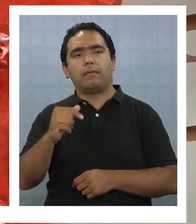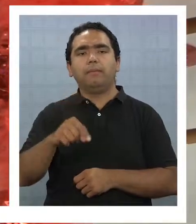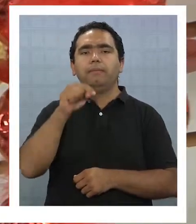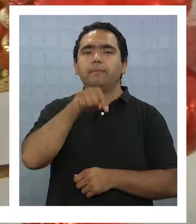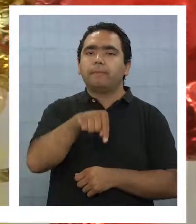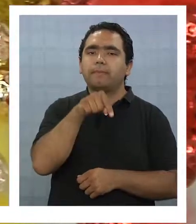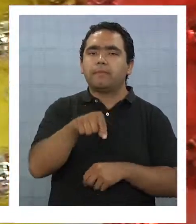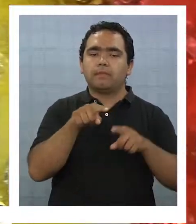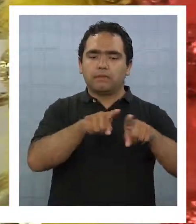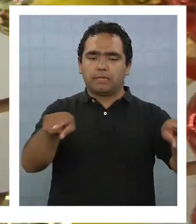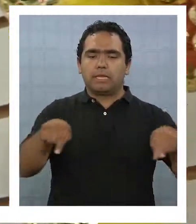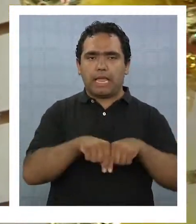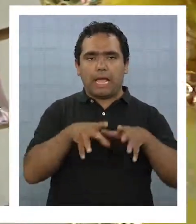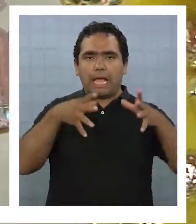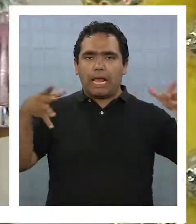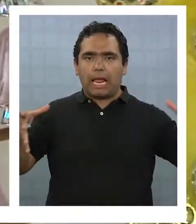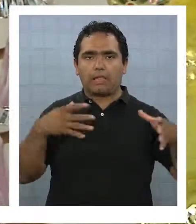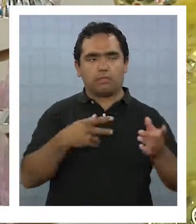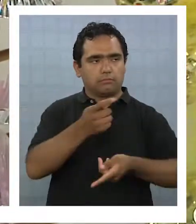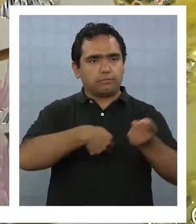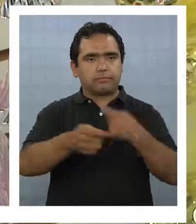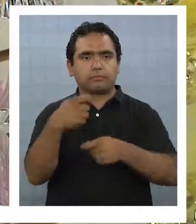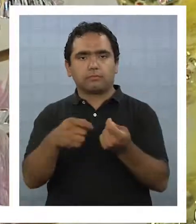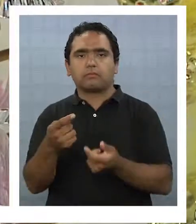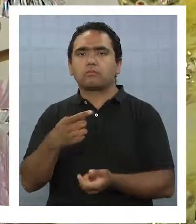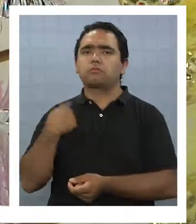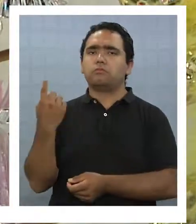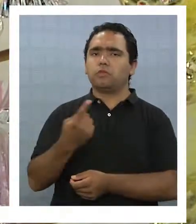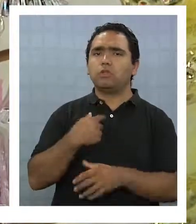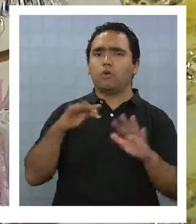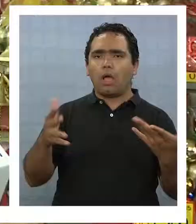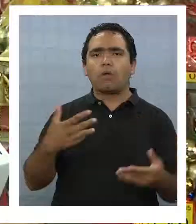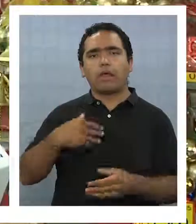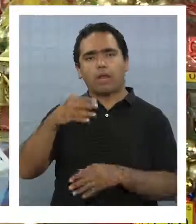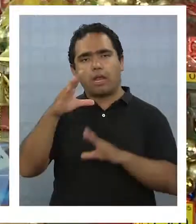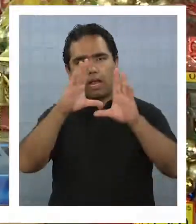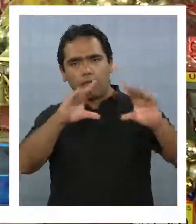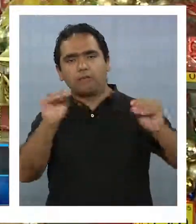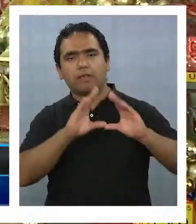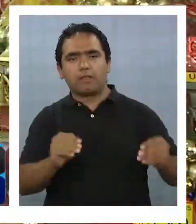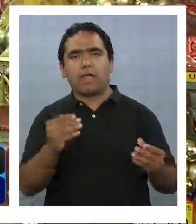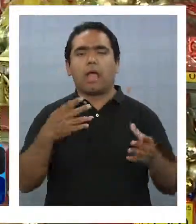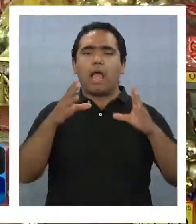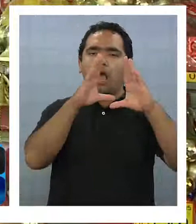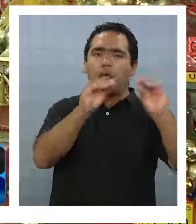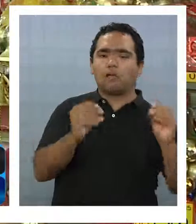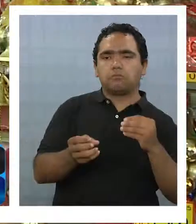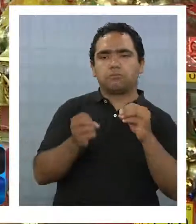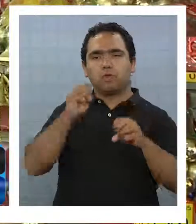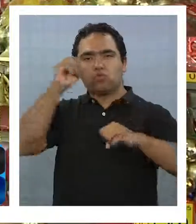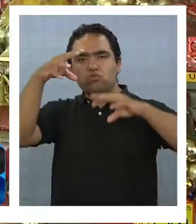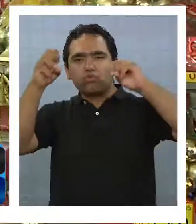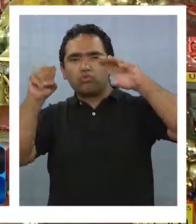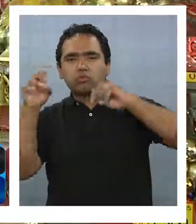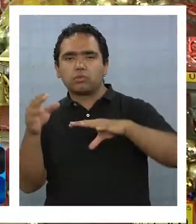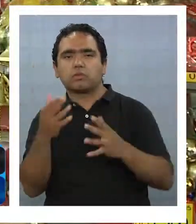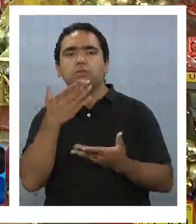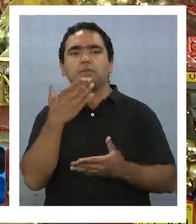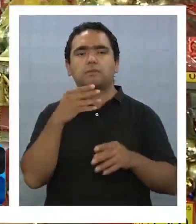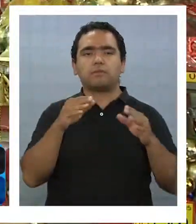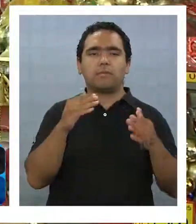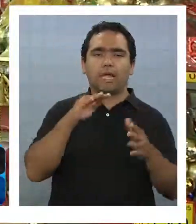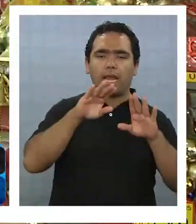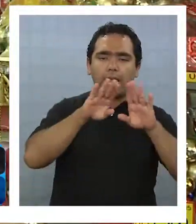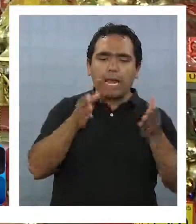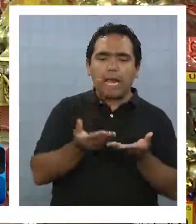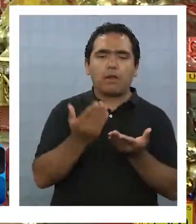grandes... ...en una de las calles principales, ¿no? Ahora que estamos con Navidad... ...todo lo que es los arbolitos... ...lucecitas, regalos para niños... ...hoy por ejemplo en la tarde